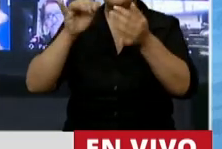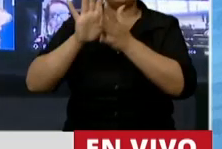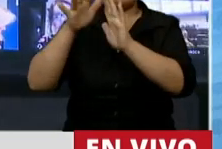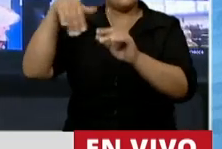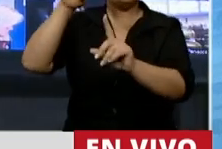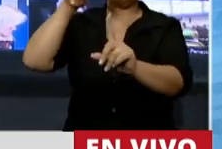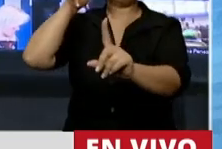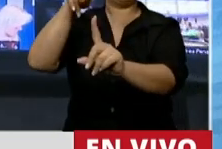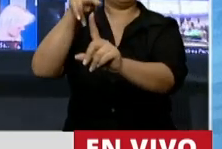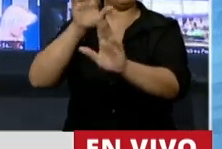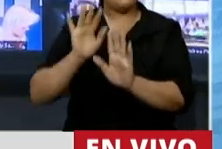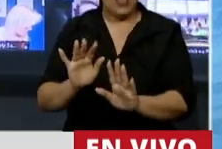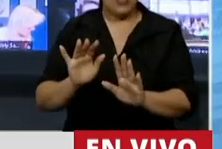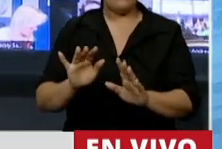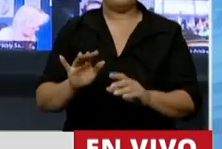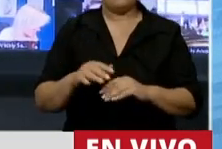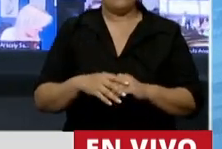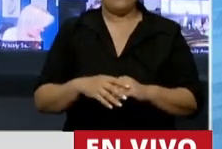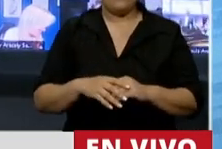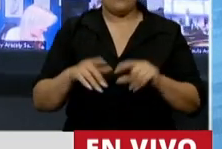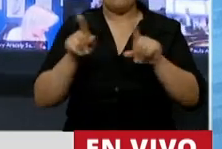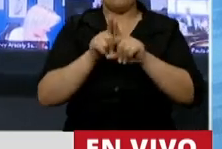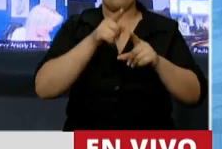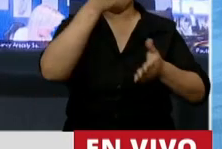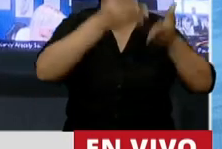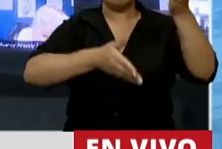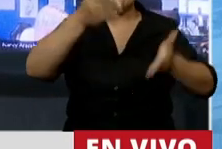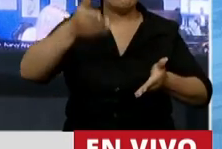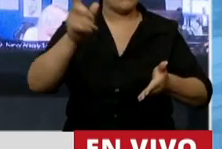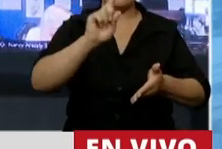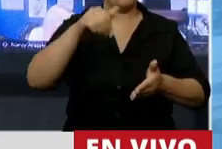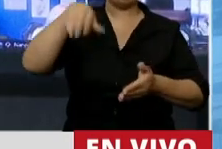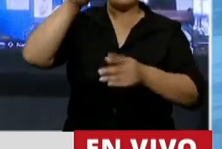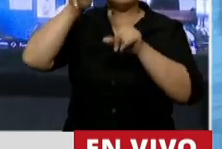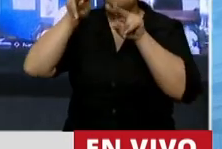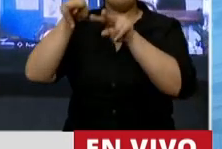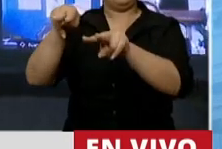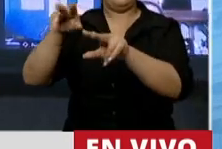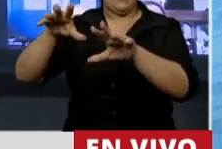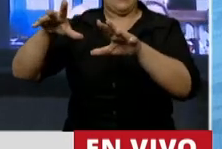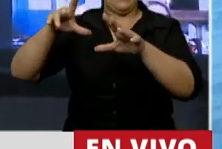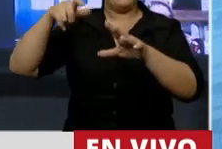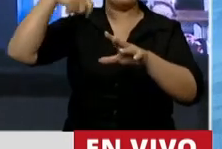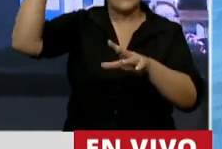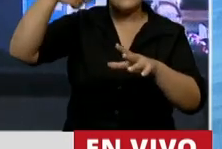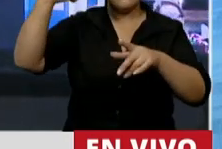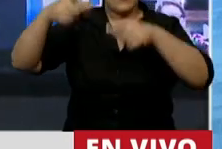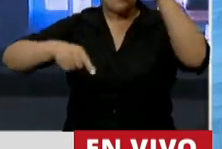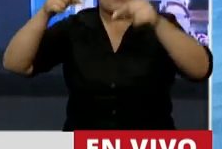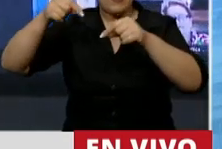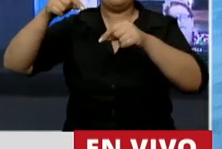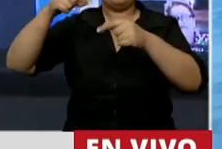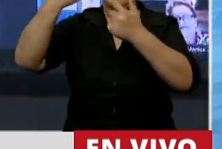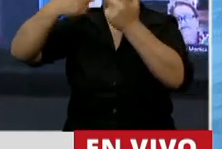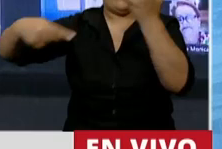ajena al antropologismo y cercana al ecologismo. O sea que